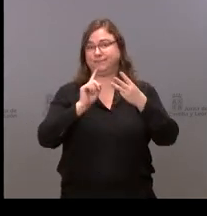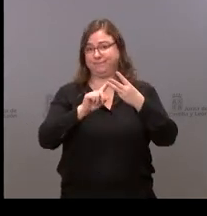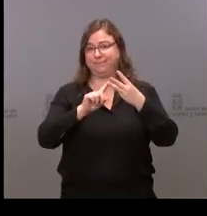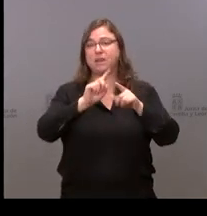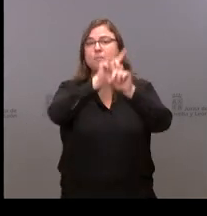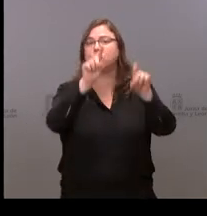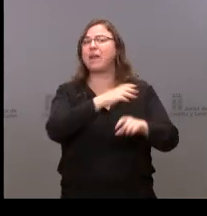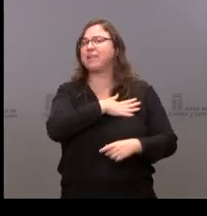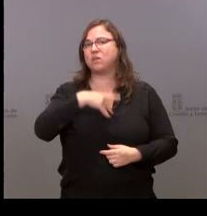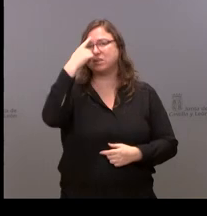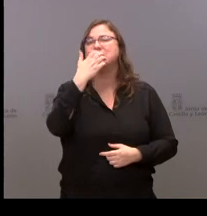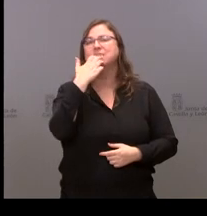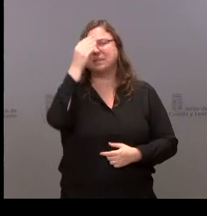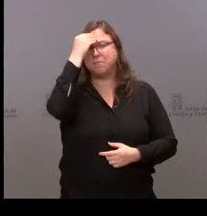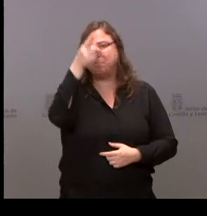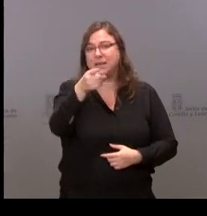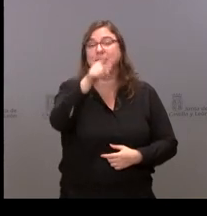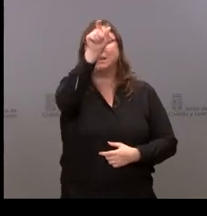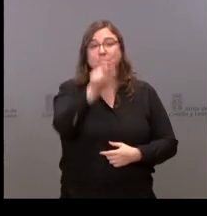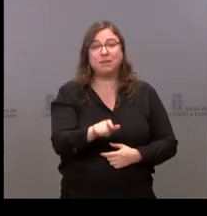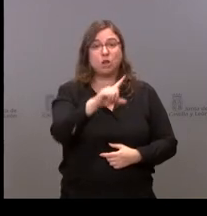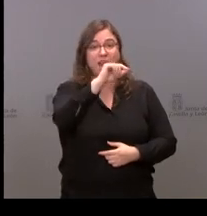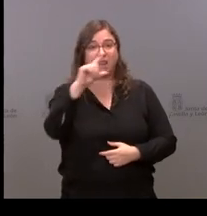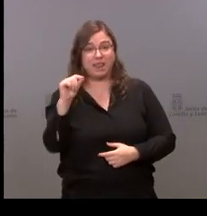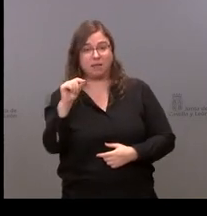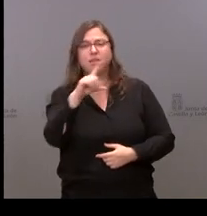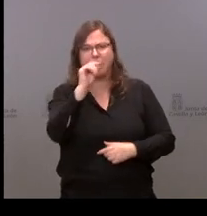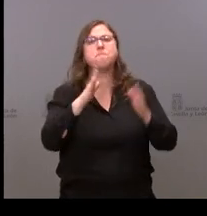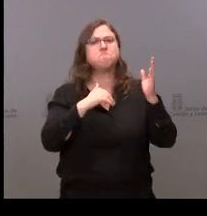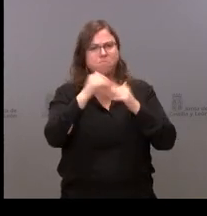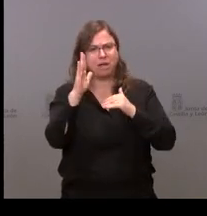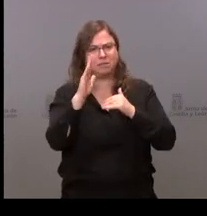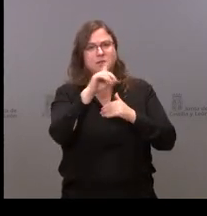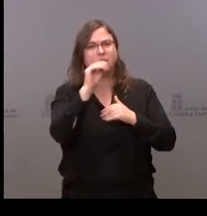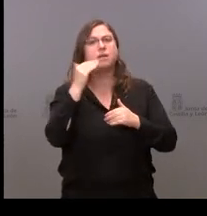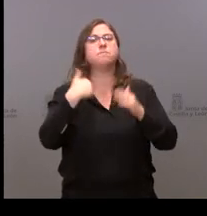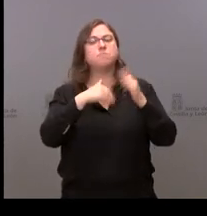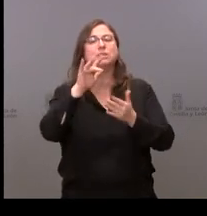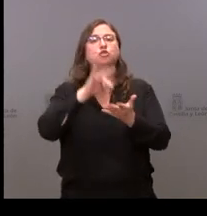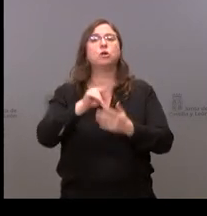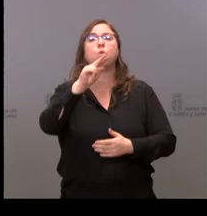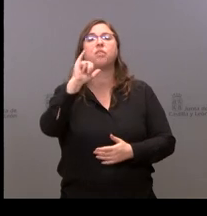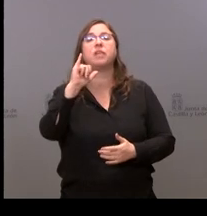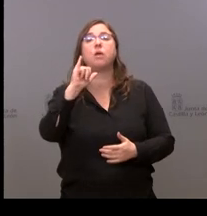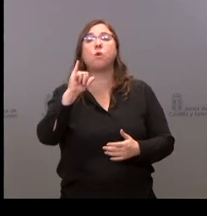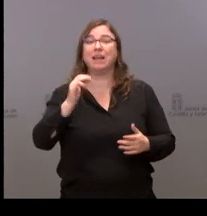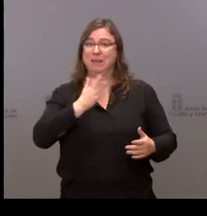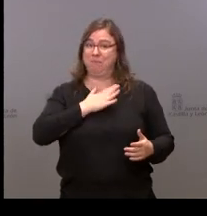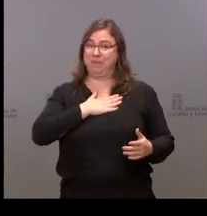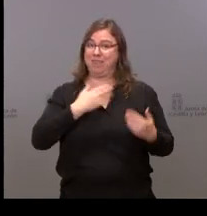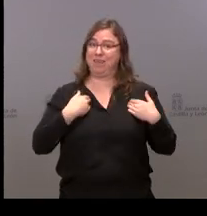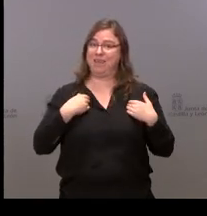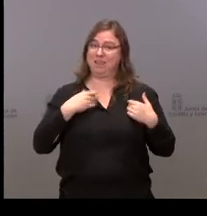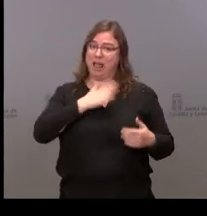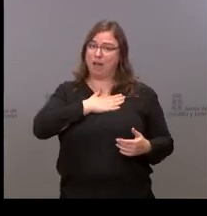preguntar si considera que las 100 personas que están, más de 100 personas ya, que están en la UCI son dueñas de sus vidas en este momento.